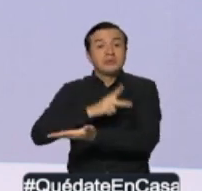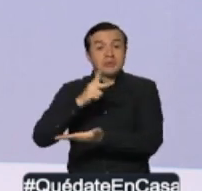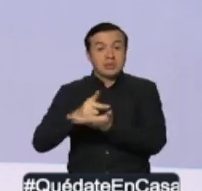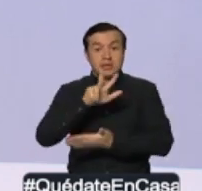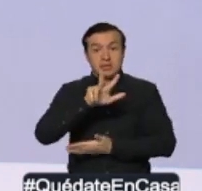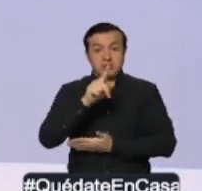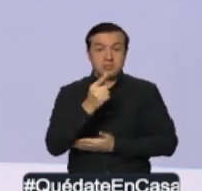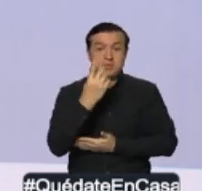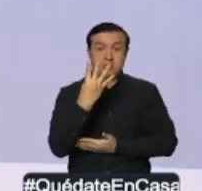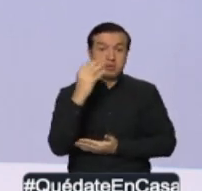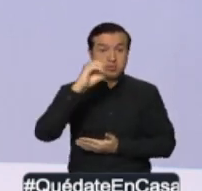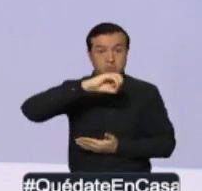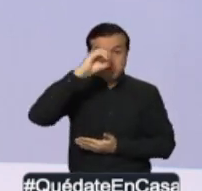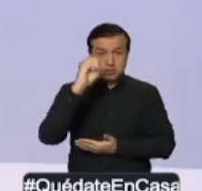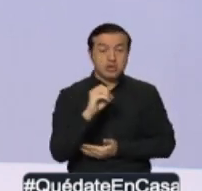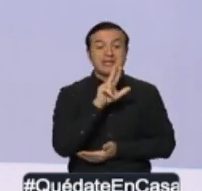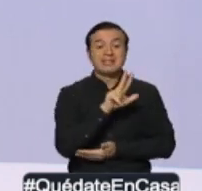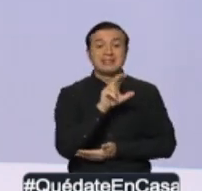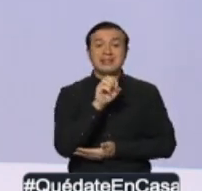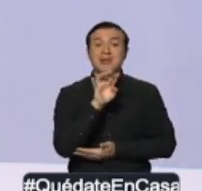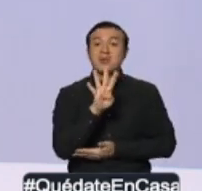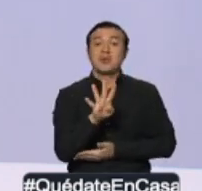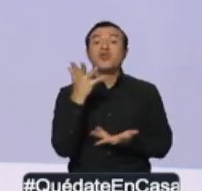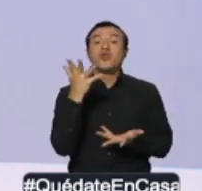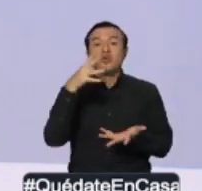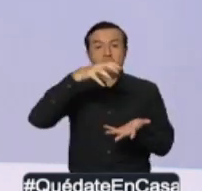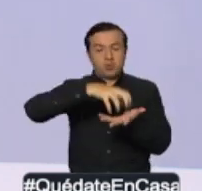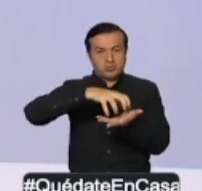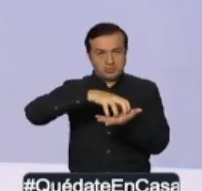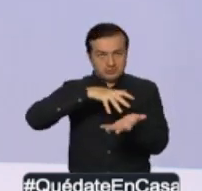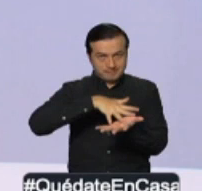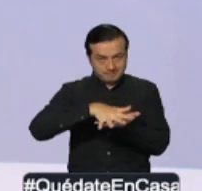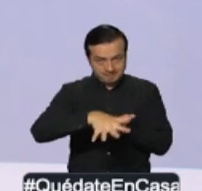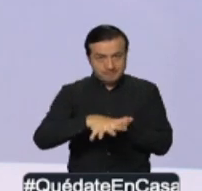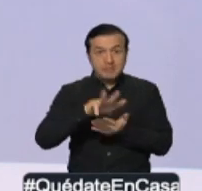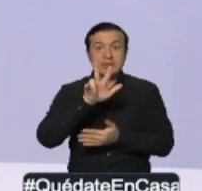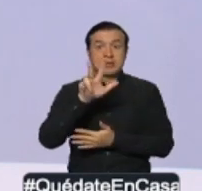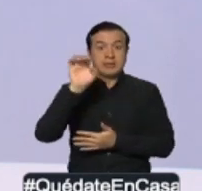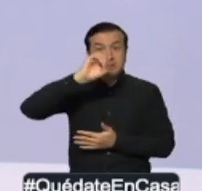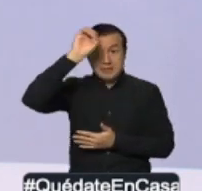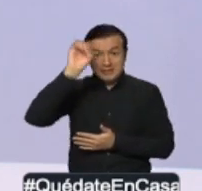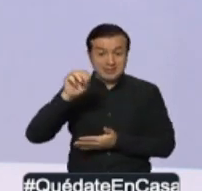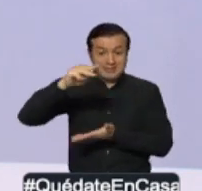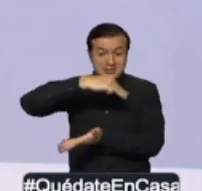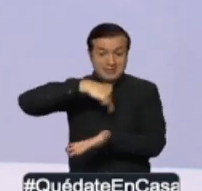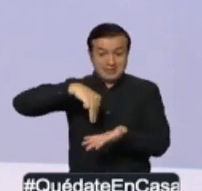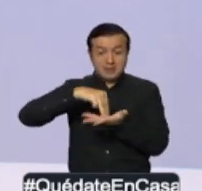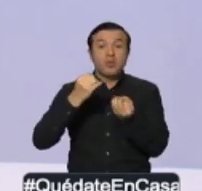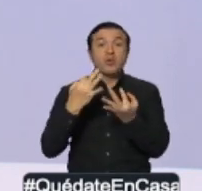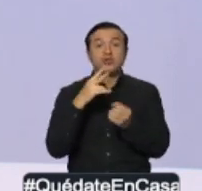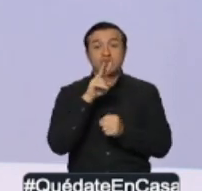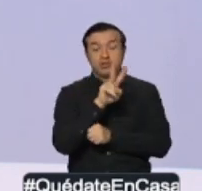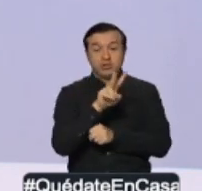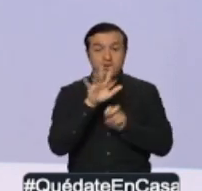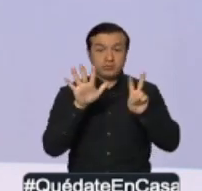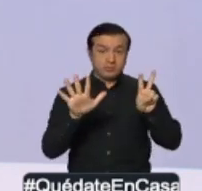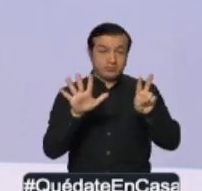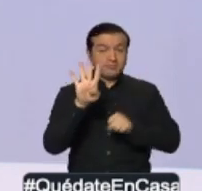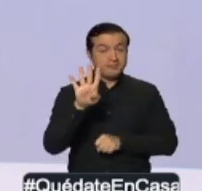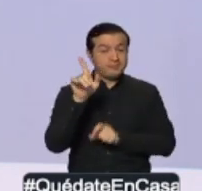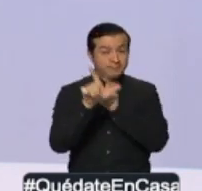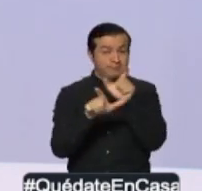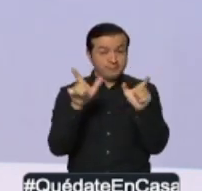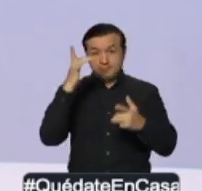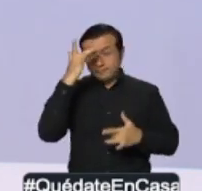,4%, 304 casos en la provincia de Los Ríos, 3% en Manaví, con 274 casos